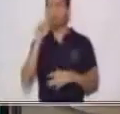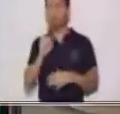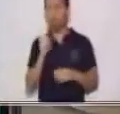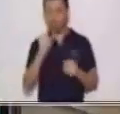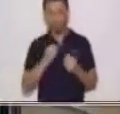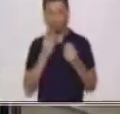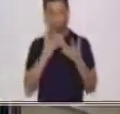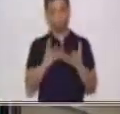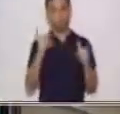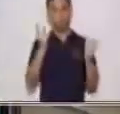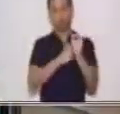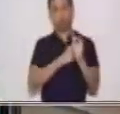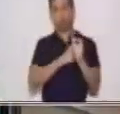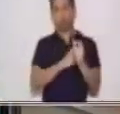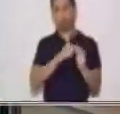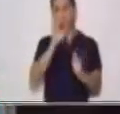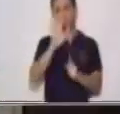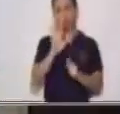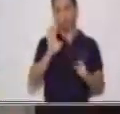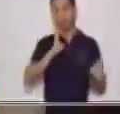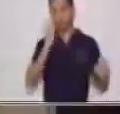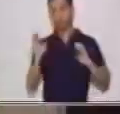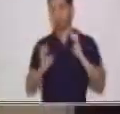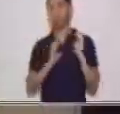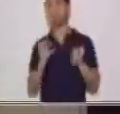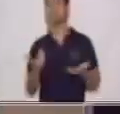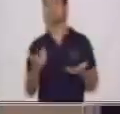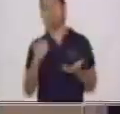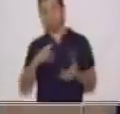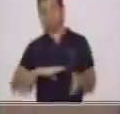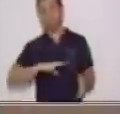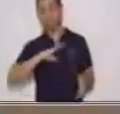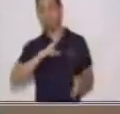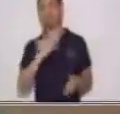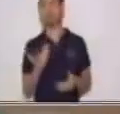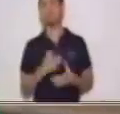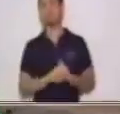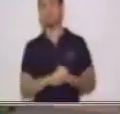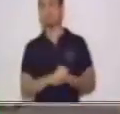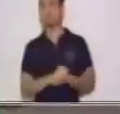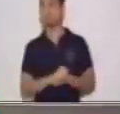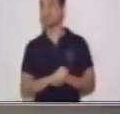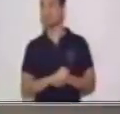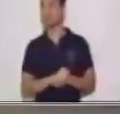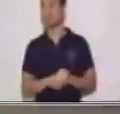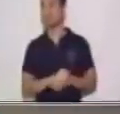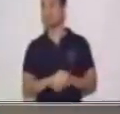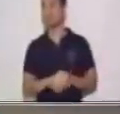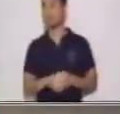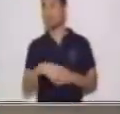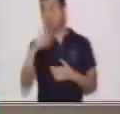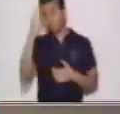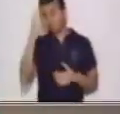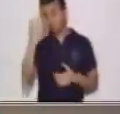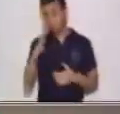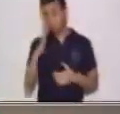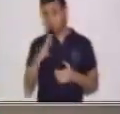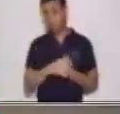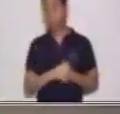expresar por medio de tus emociones y sentimientos. Ahora bien, ¿ya pensaste?